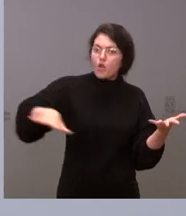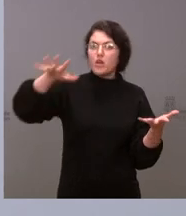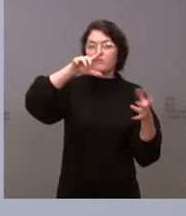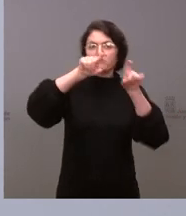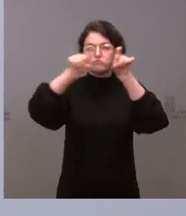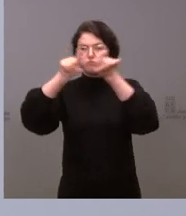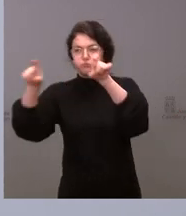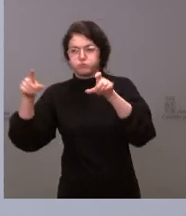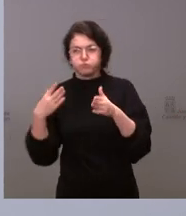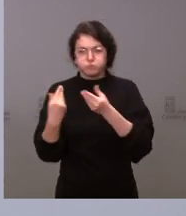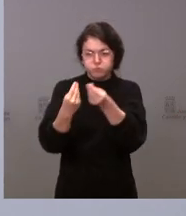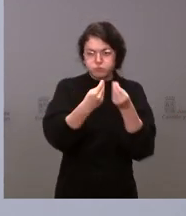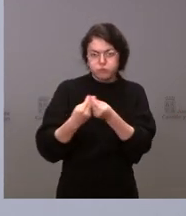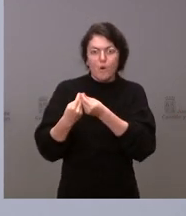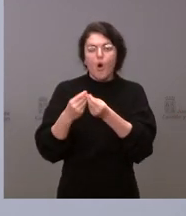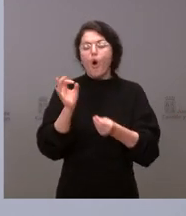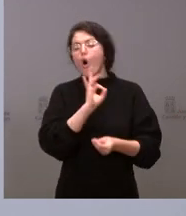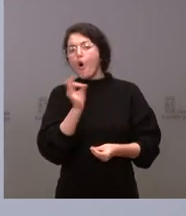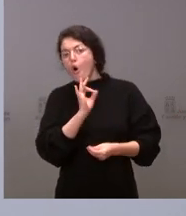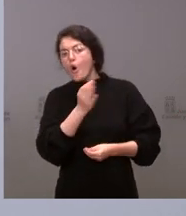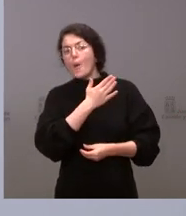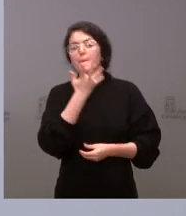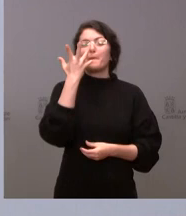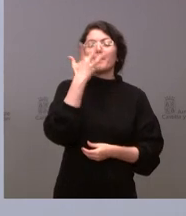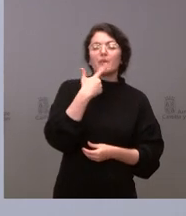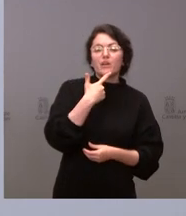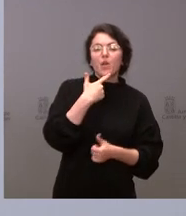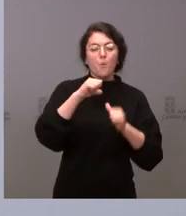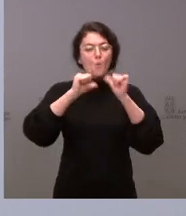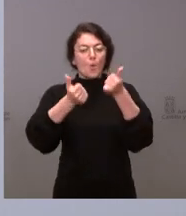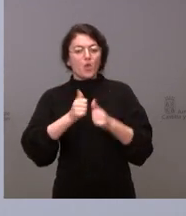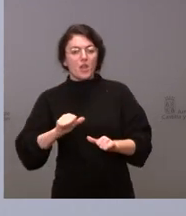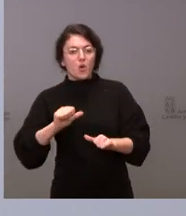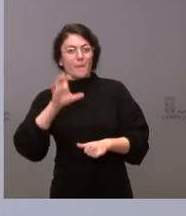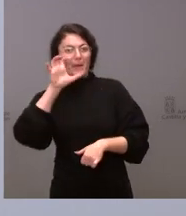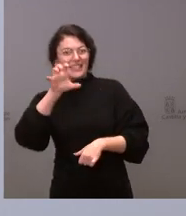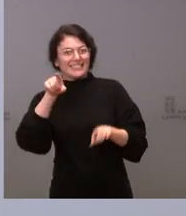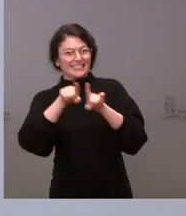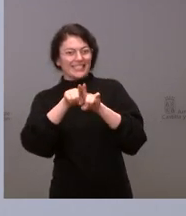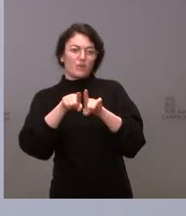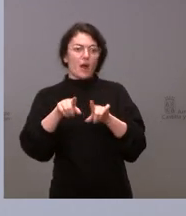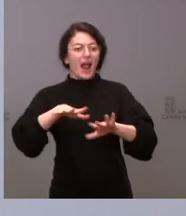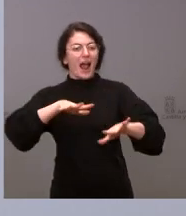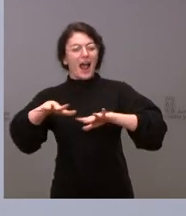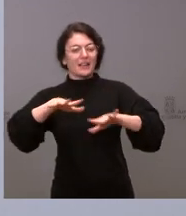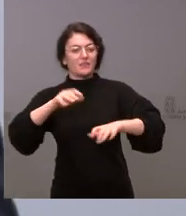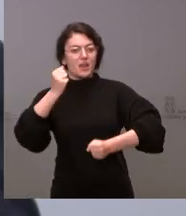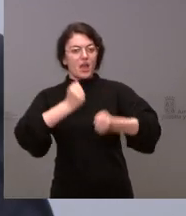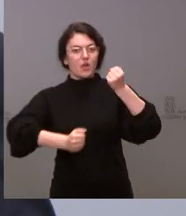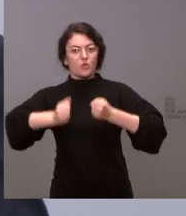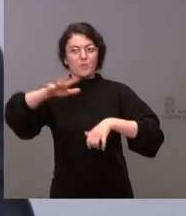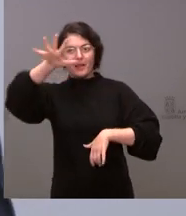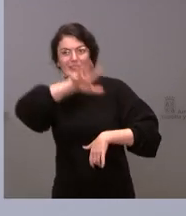un modelo de país donde haya actividad económica y haya población en todo el territorio?